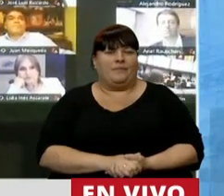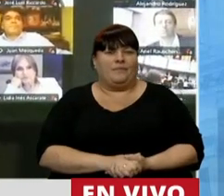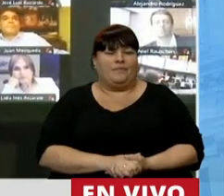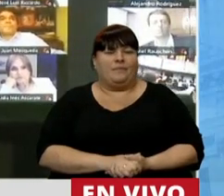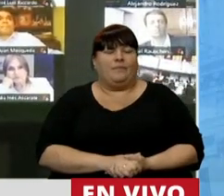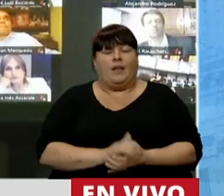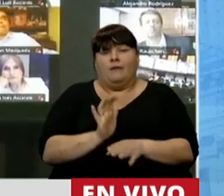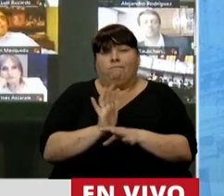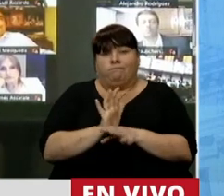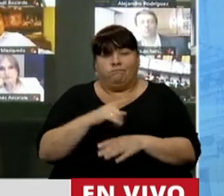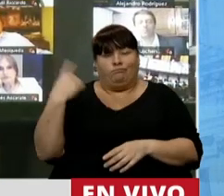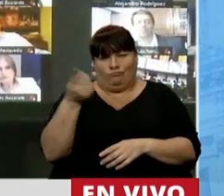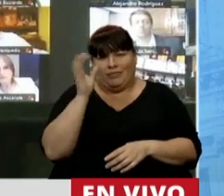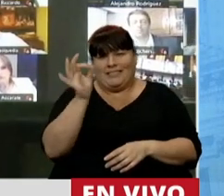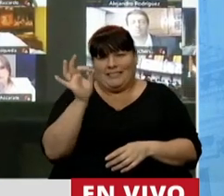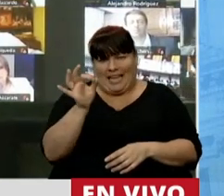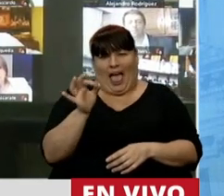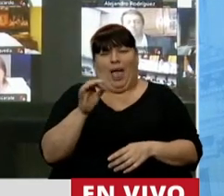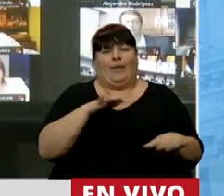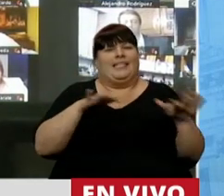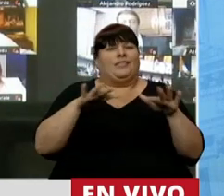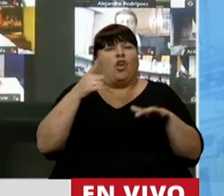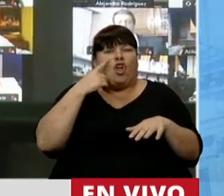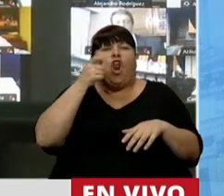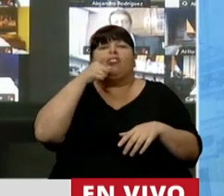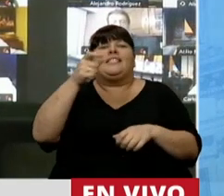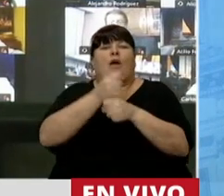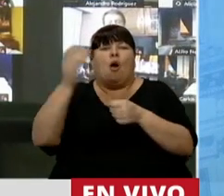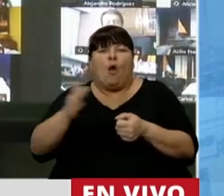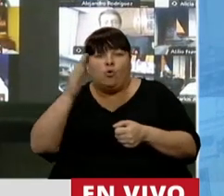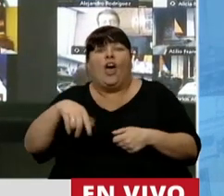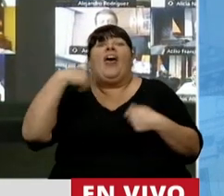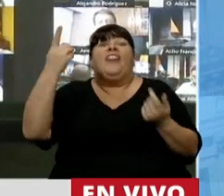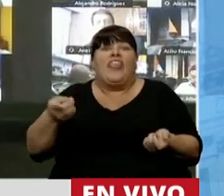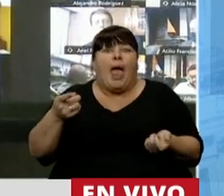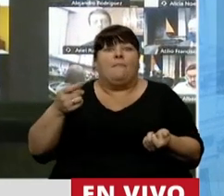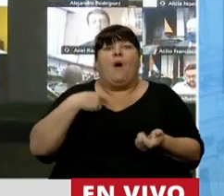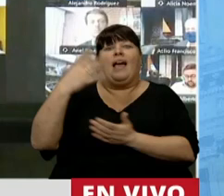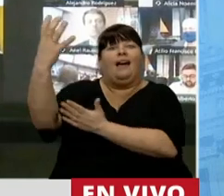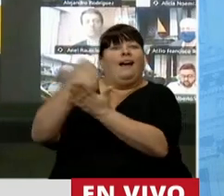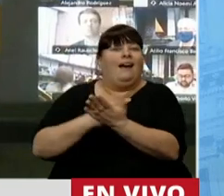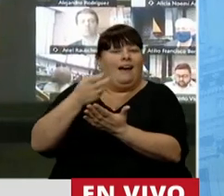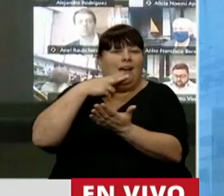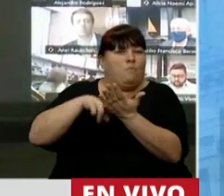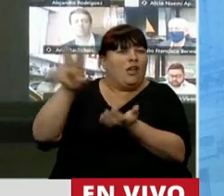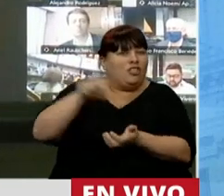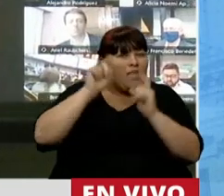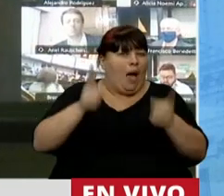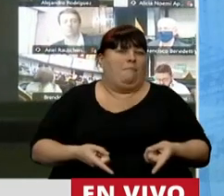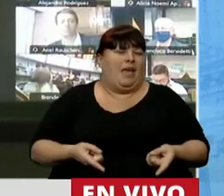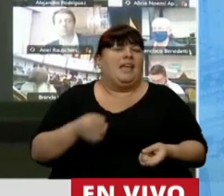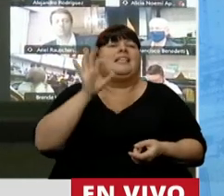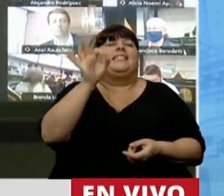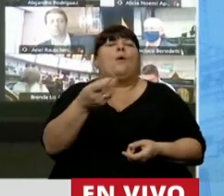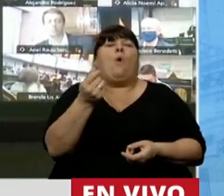Es decir, que los que conocen la realidad del que produce, que al que después le vamos a ir buscar las retenciones. ¿Saben